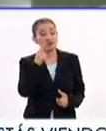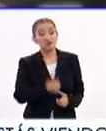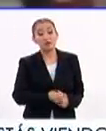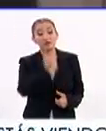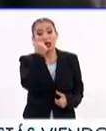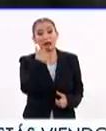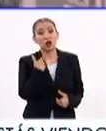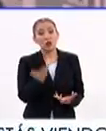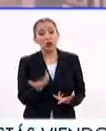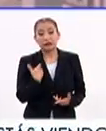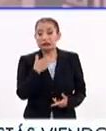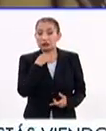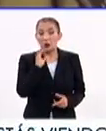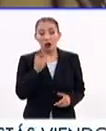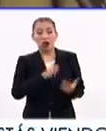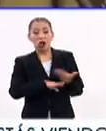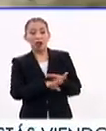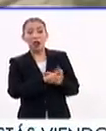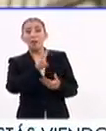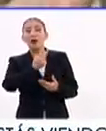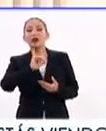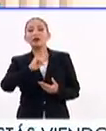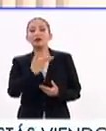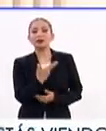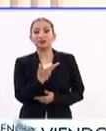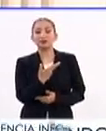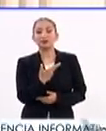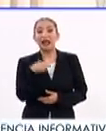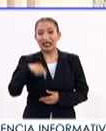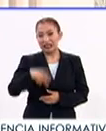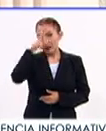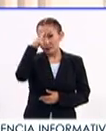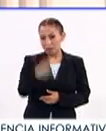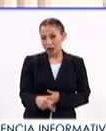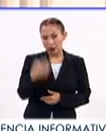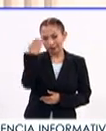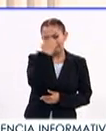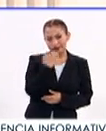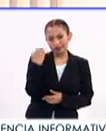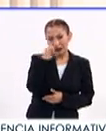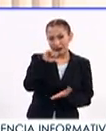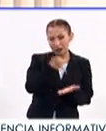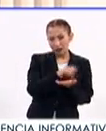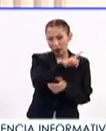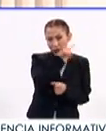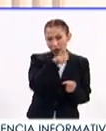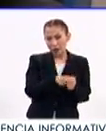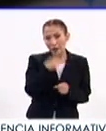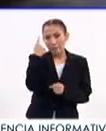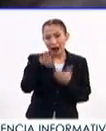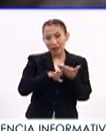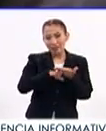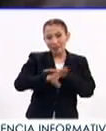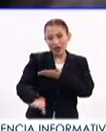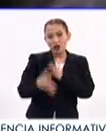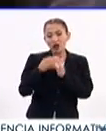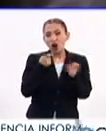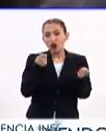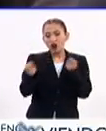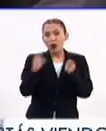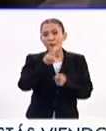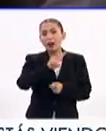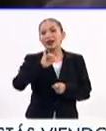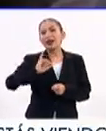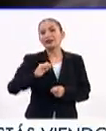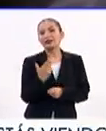las primeras causas de intolerancia, el VIH-SIDA. En nuestro país, de acuerdo con el Centro Nacional para la Prevención y Control de